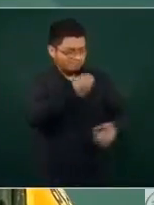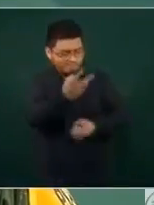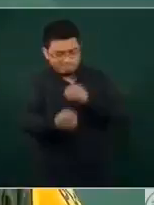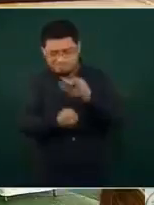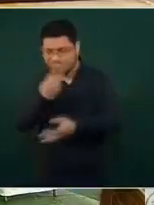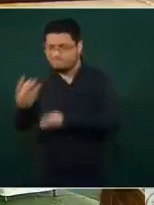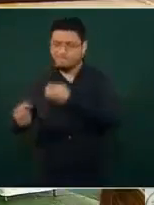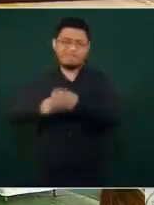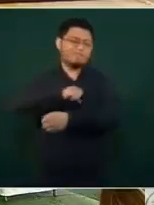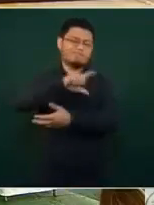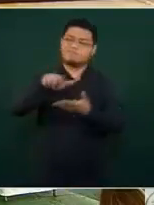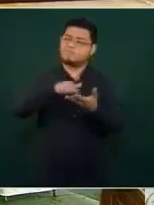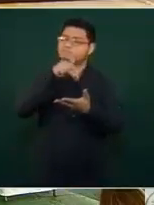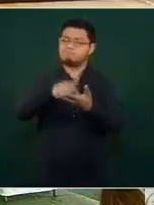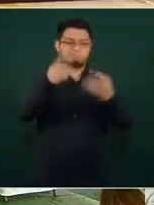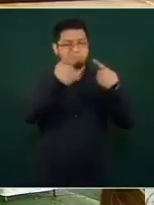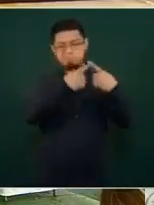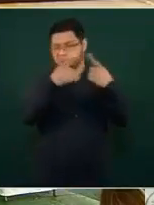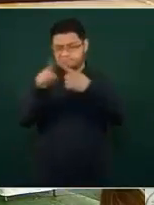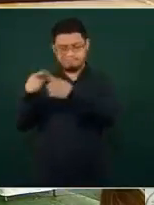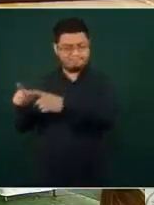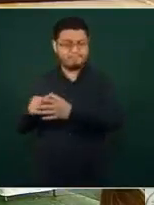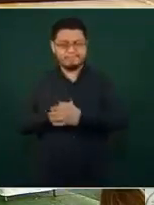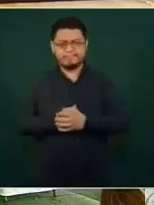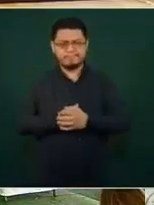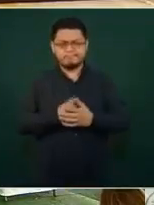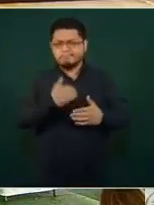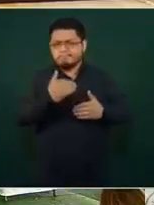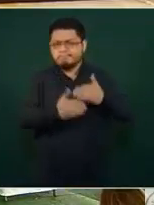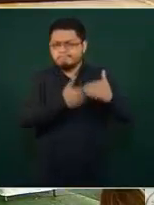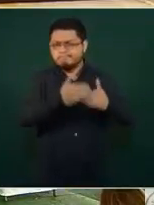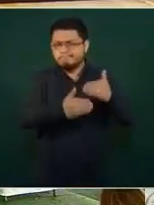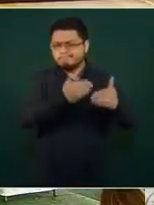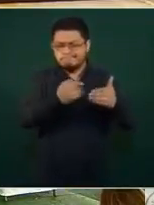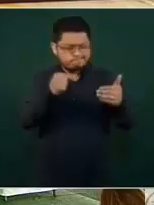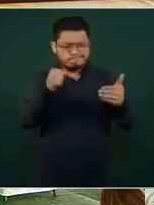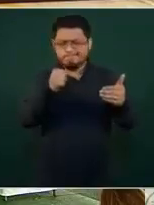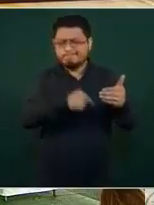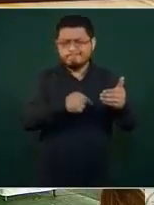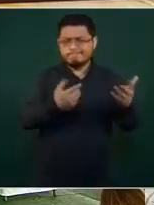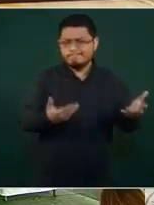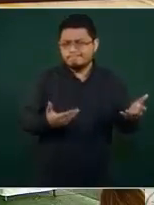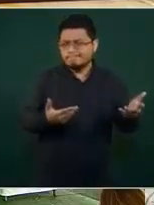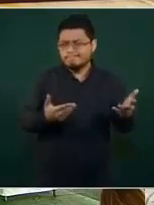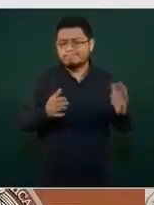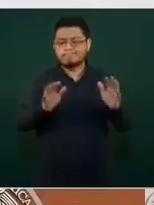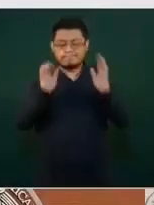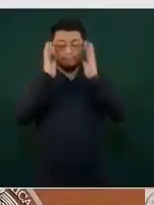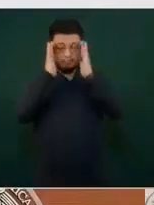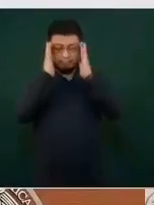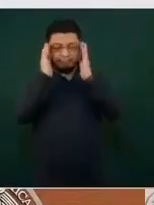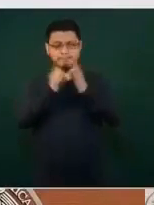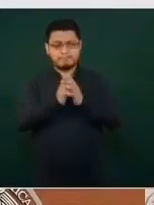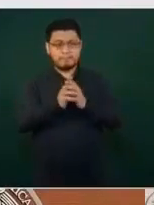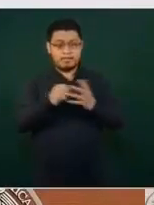ha establecido. Los procedimientos, tanto aéreos como